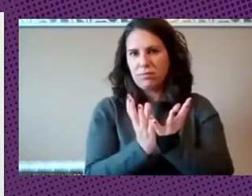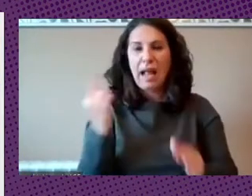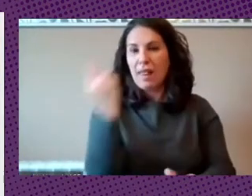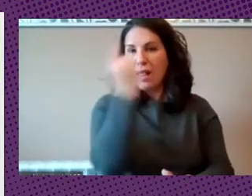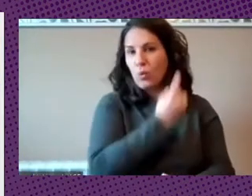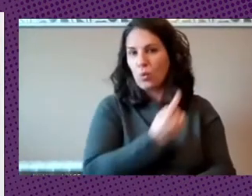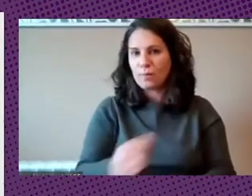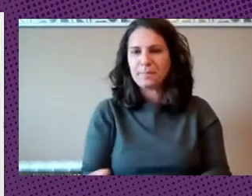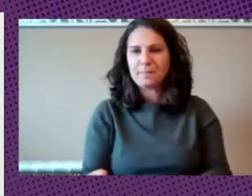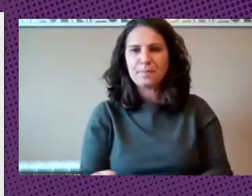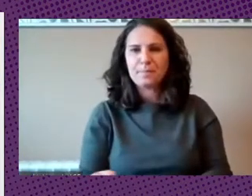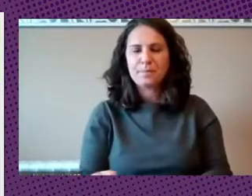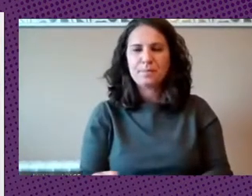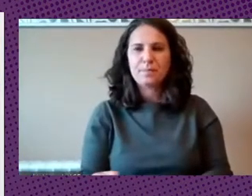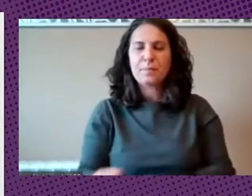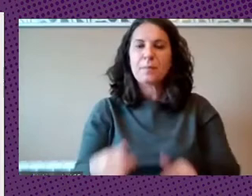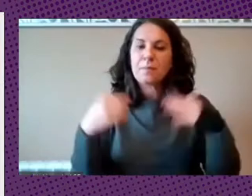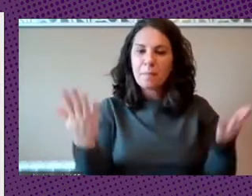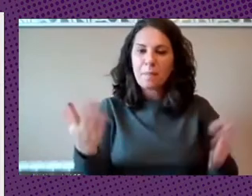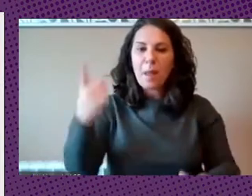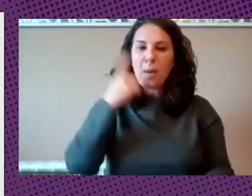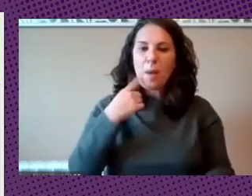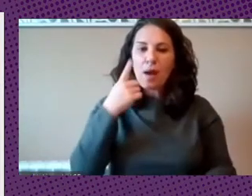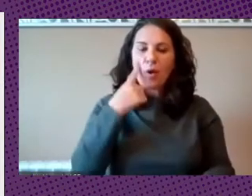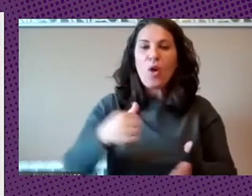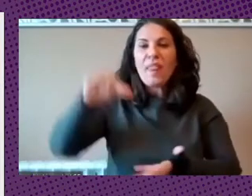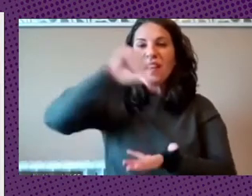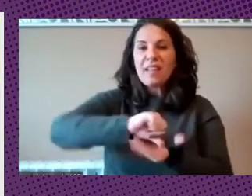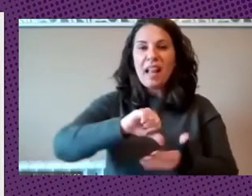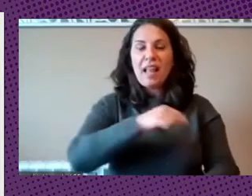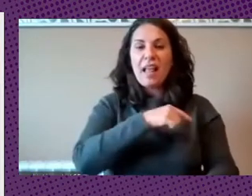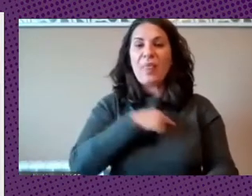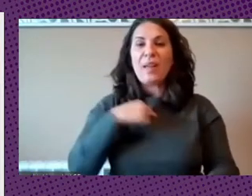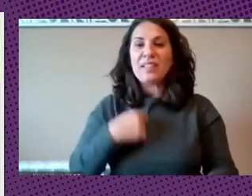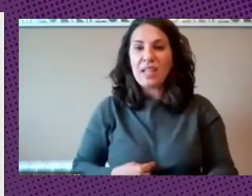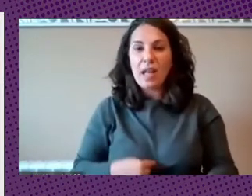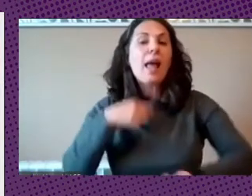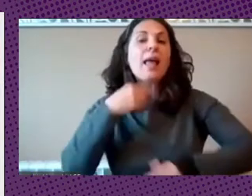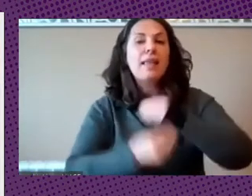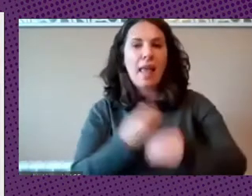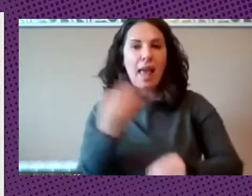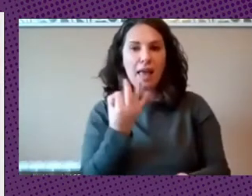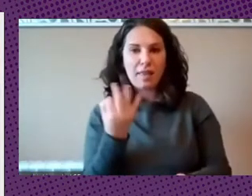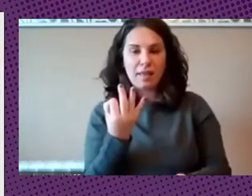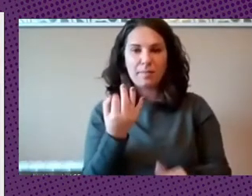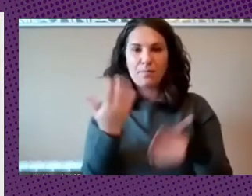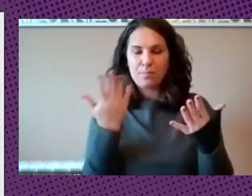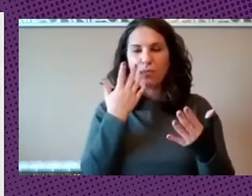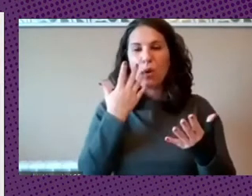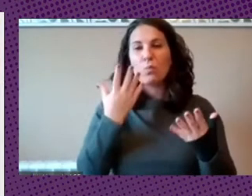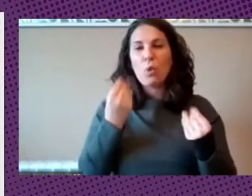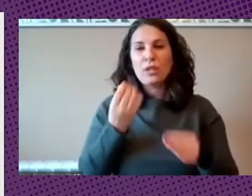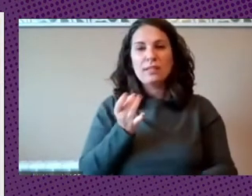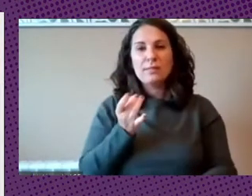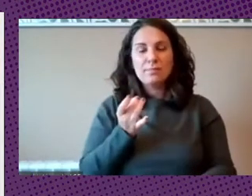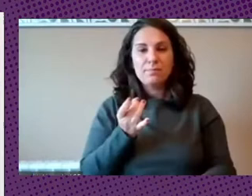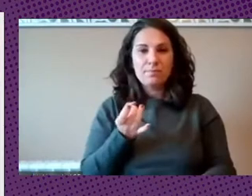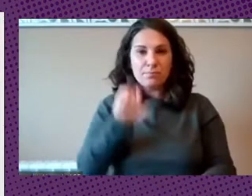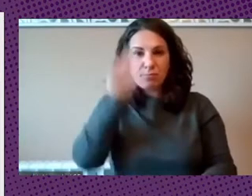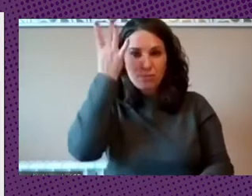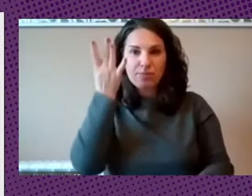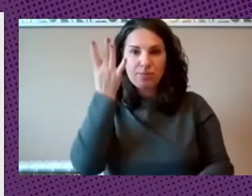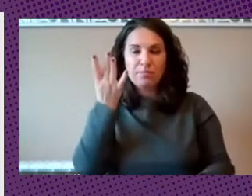pues ¿qué ha hecho el Banco Central de China? ante las iniciativas crecientes de dinero